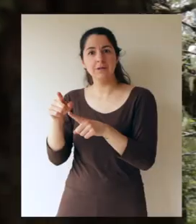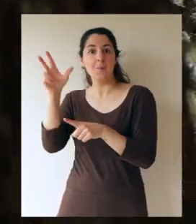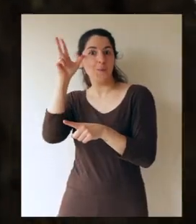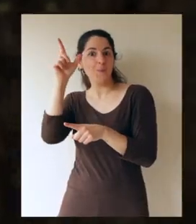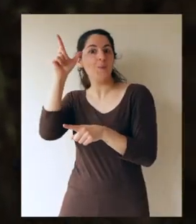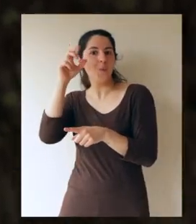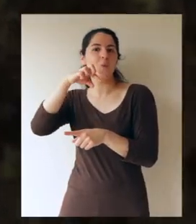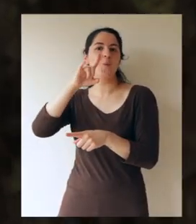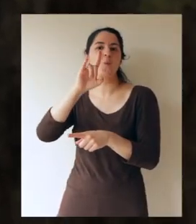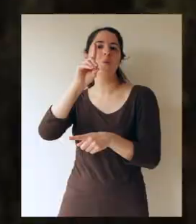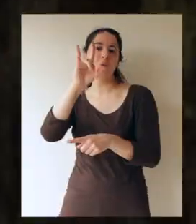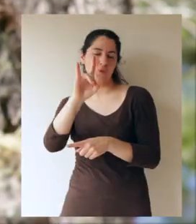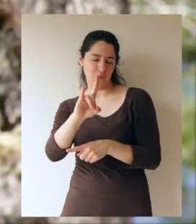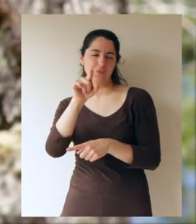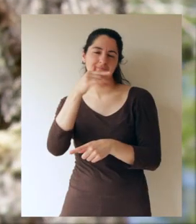puduz.